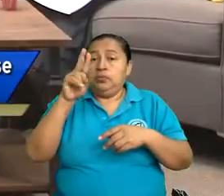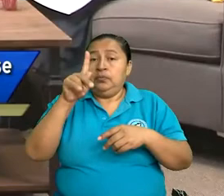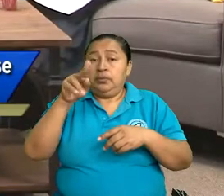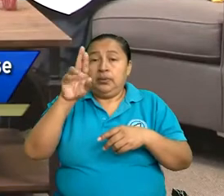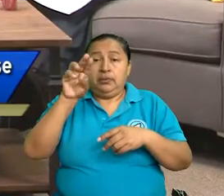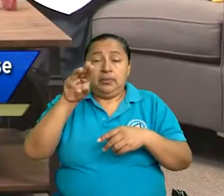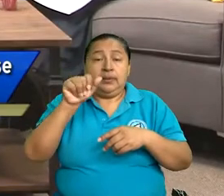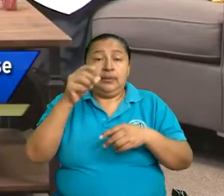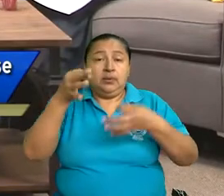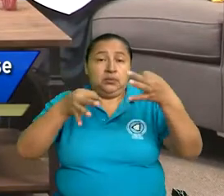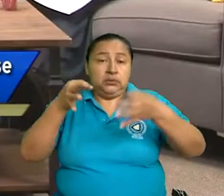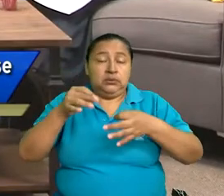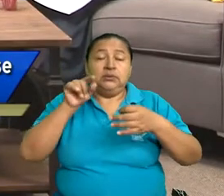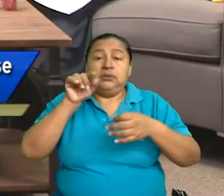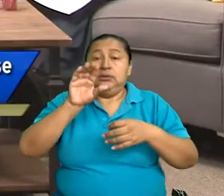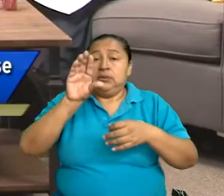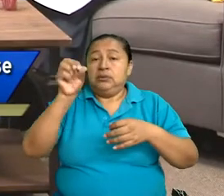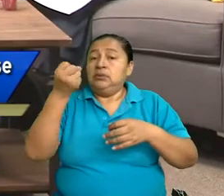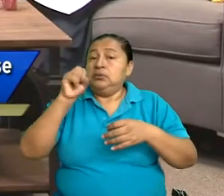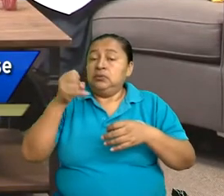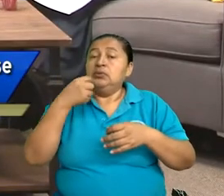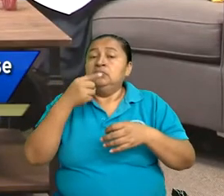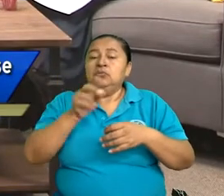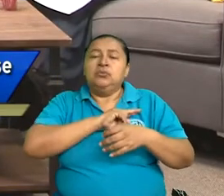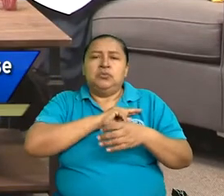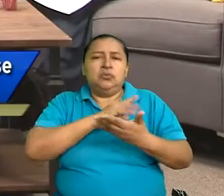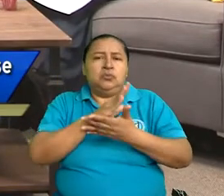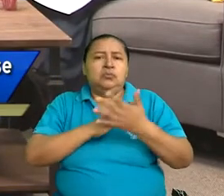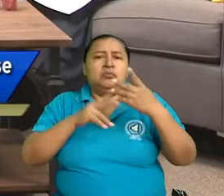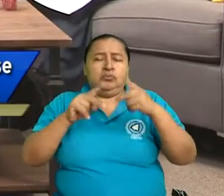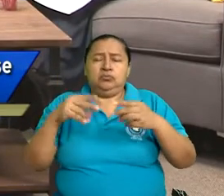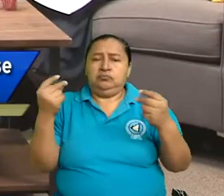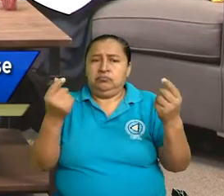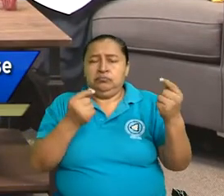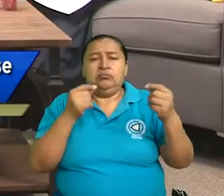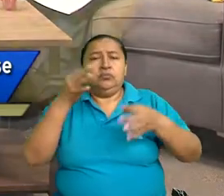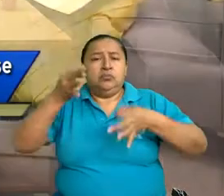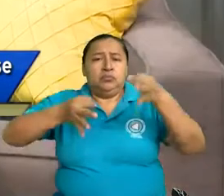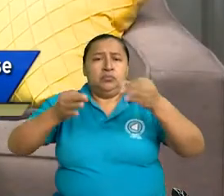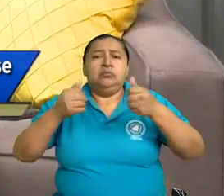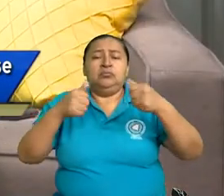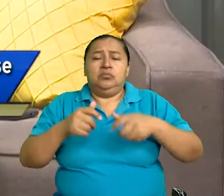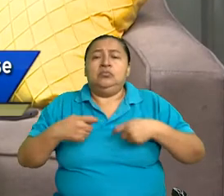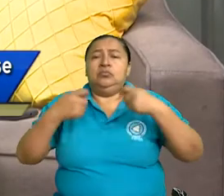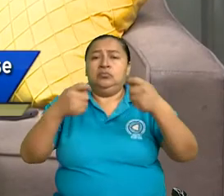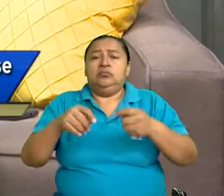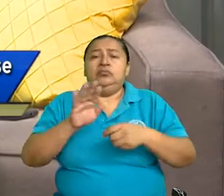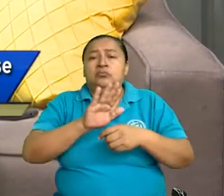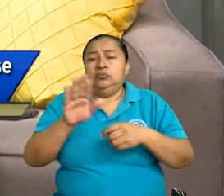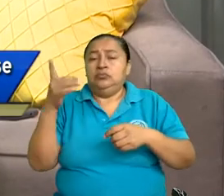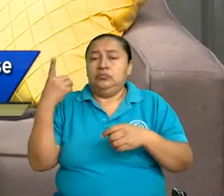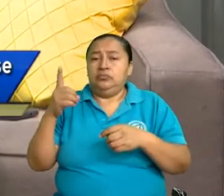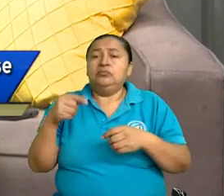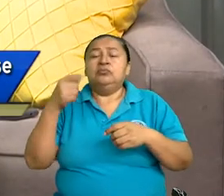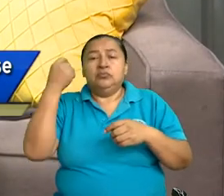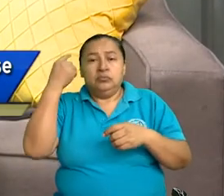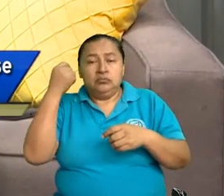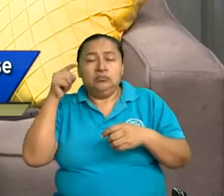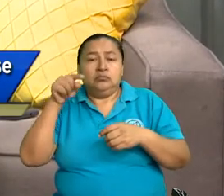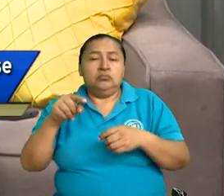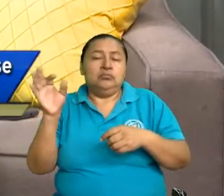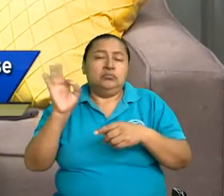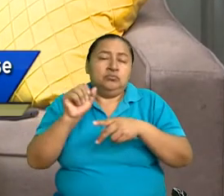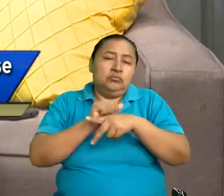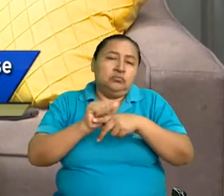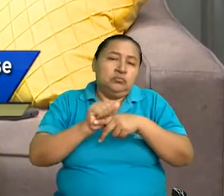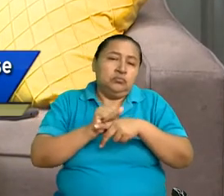claramente depurados, lo que permitirá sin duda alguna agilizar los procesos tanto jurídicos como de restitución de derechos. Entender en esa parte práctica